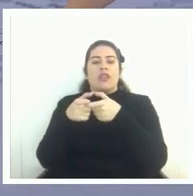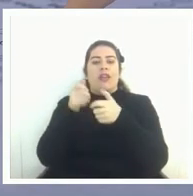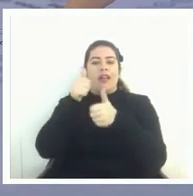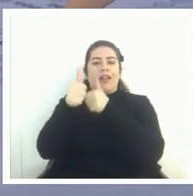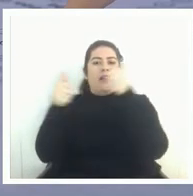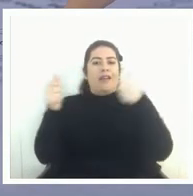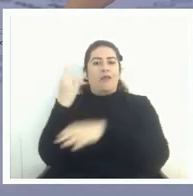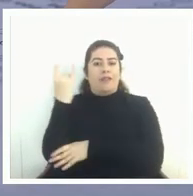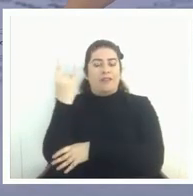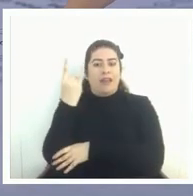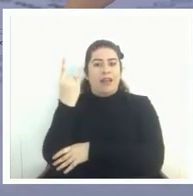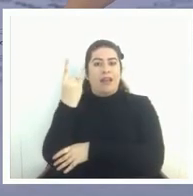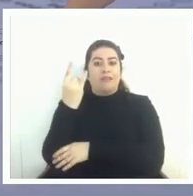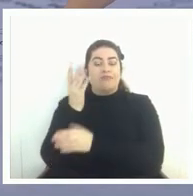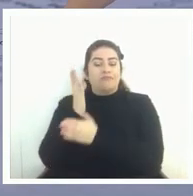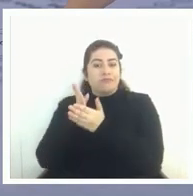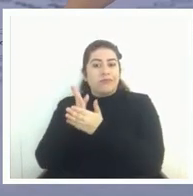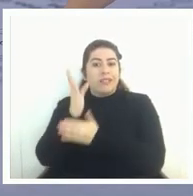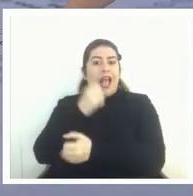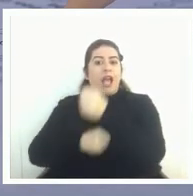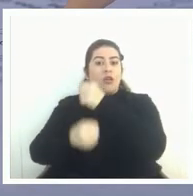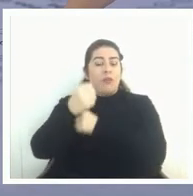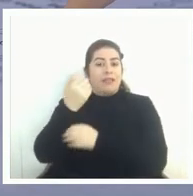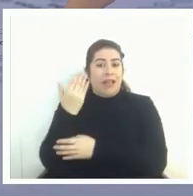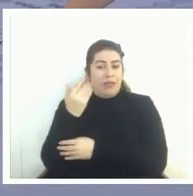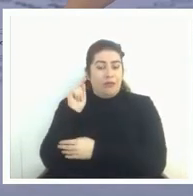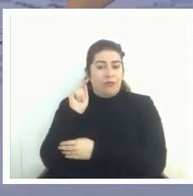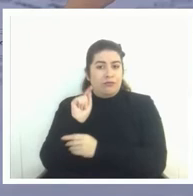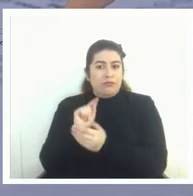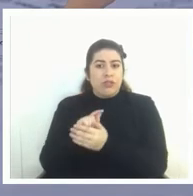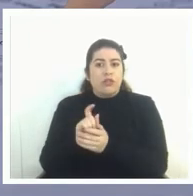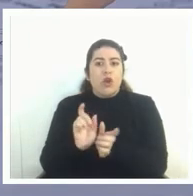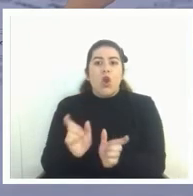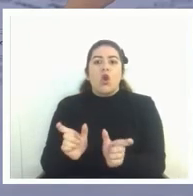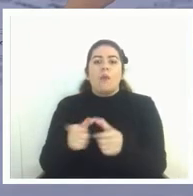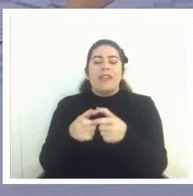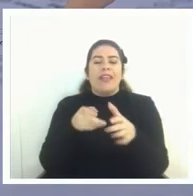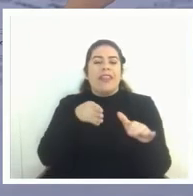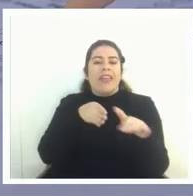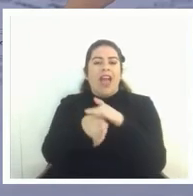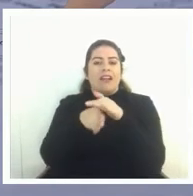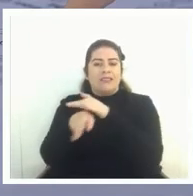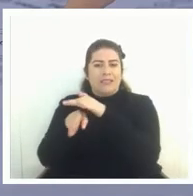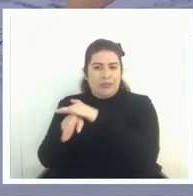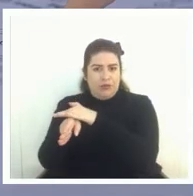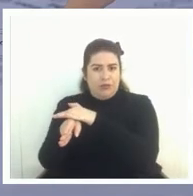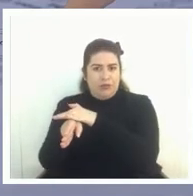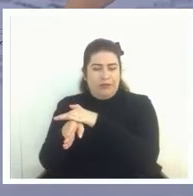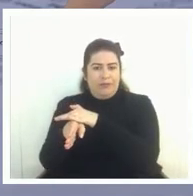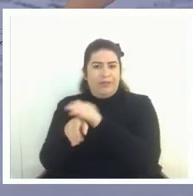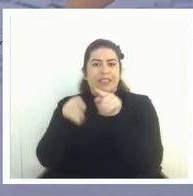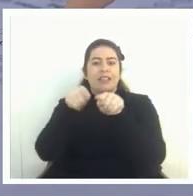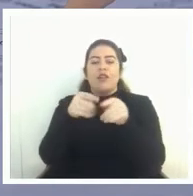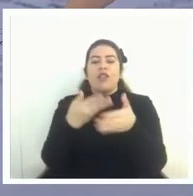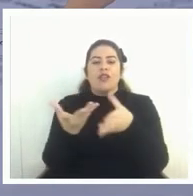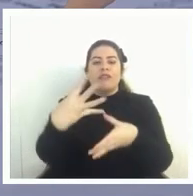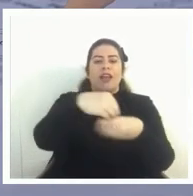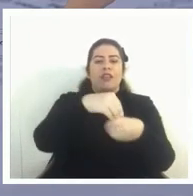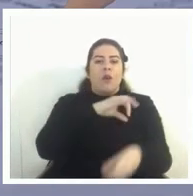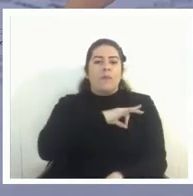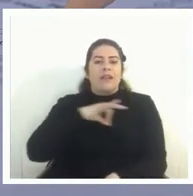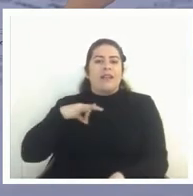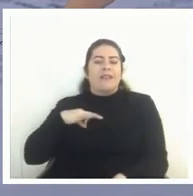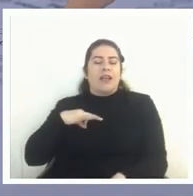año pasado se hacen para un comité de acceso que está en el ministerio de educación en una nueva